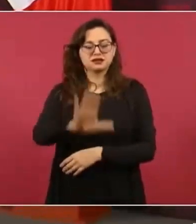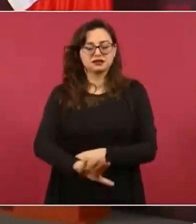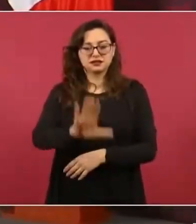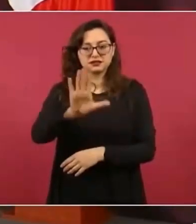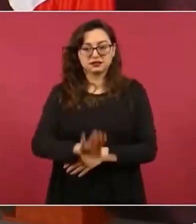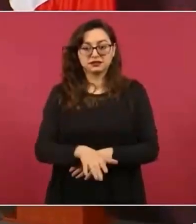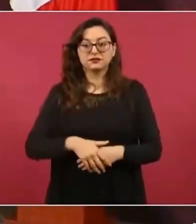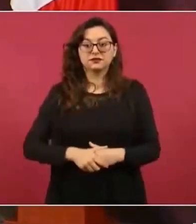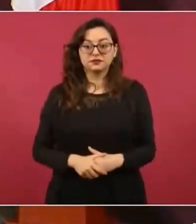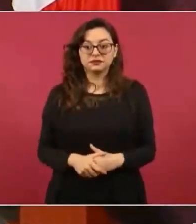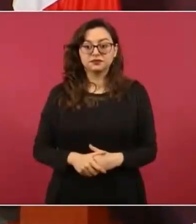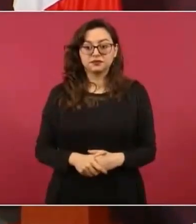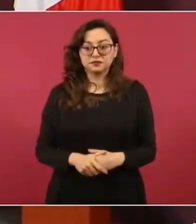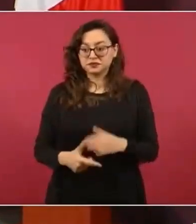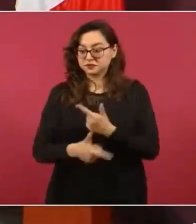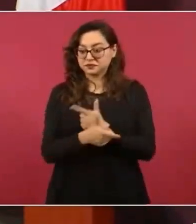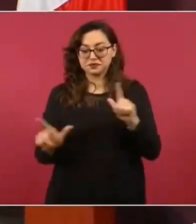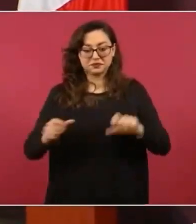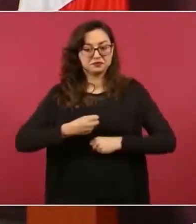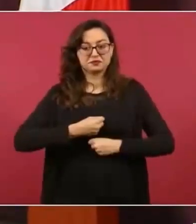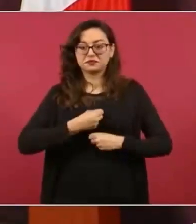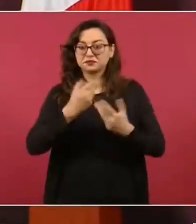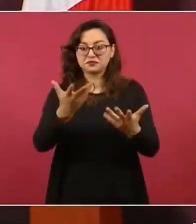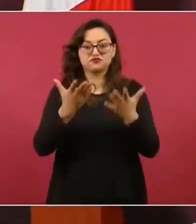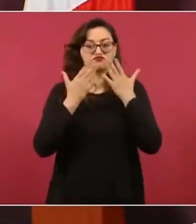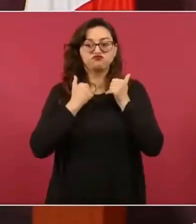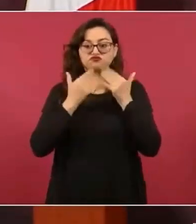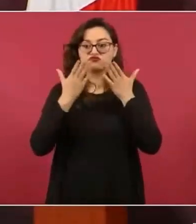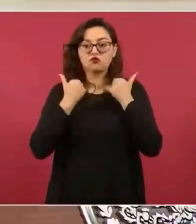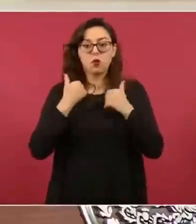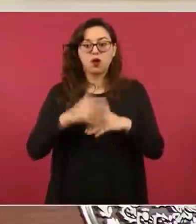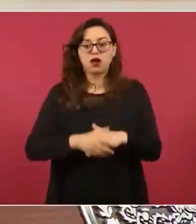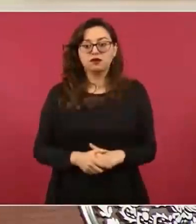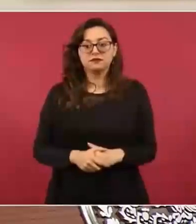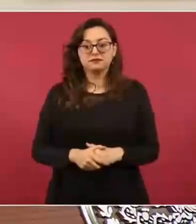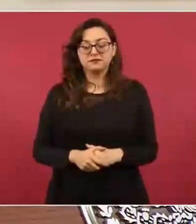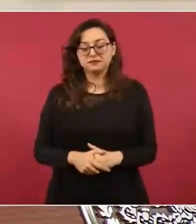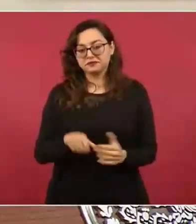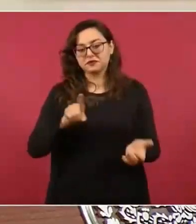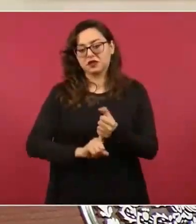A la libertad de expresión la tienen en la cárcel.